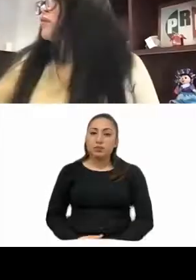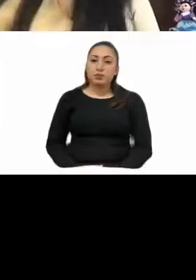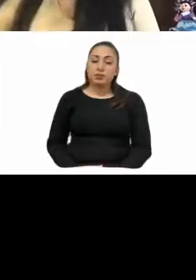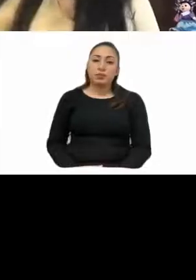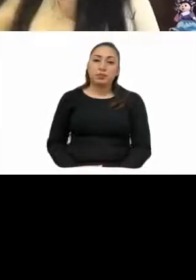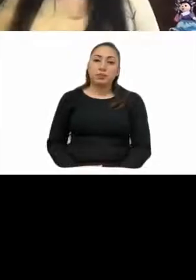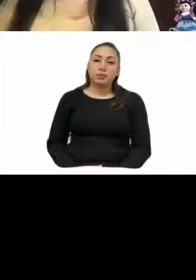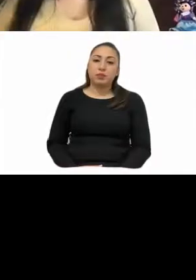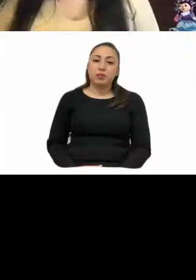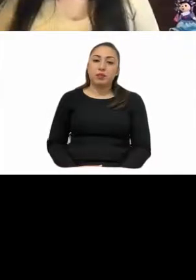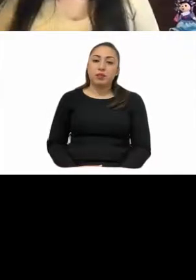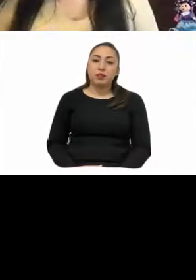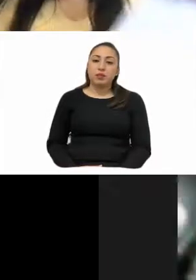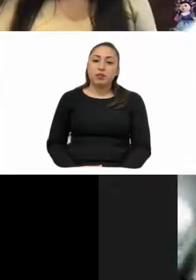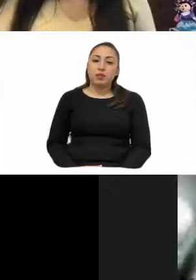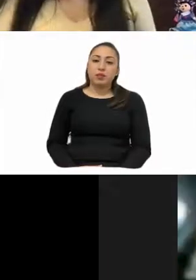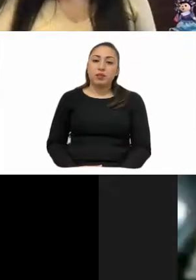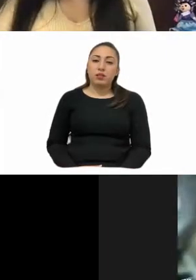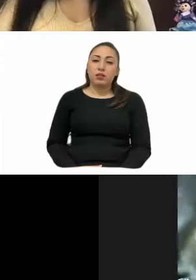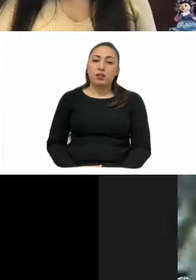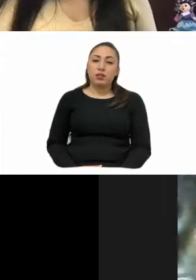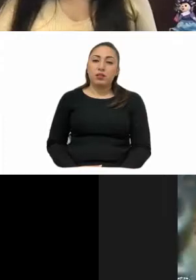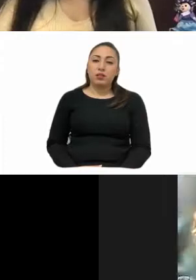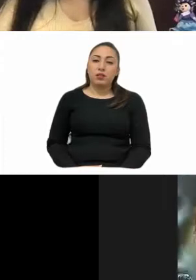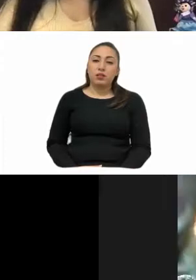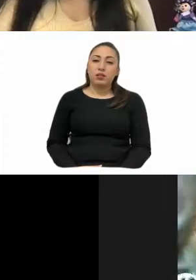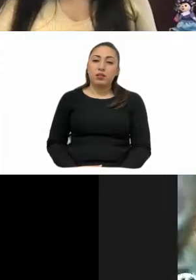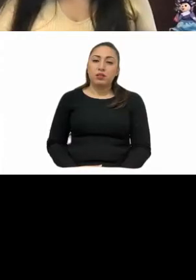Va a participar, ¿quién, quién es? ¿Yan Carlos, diputado?